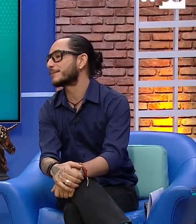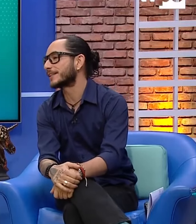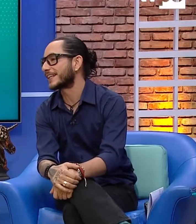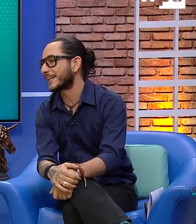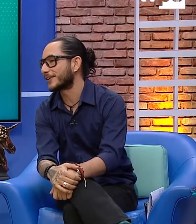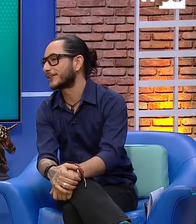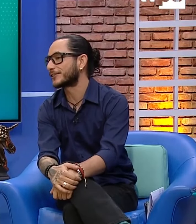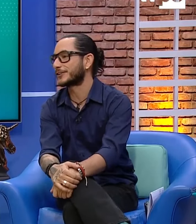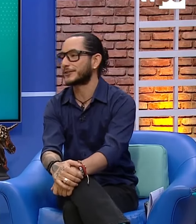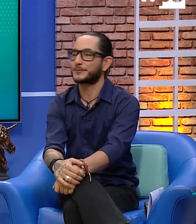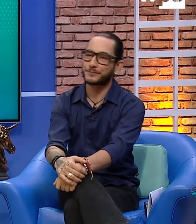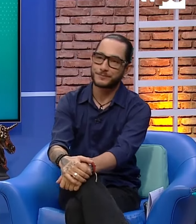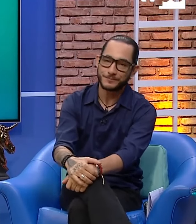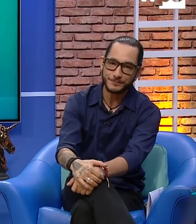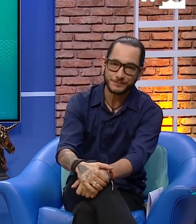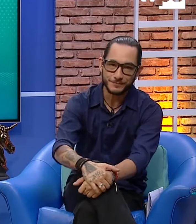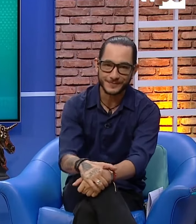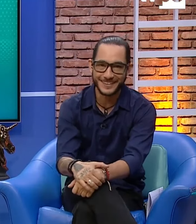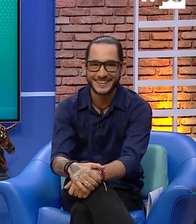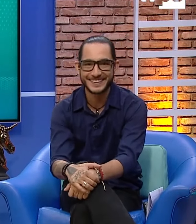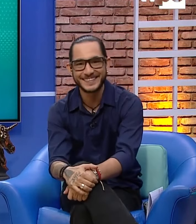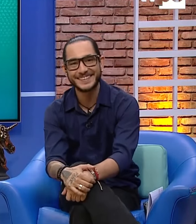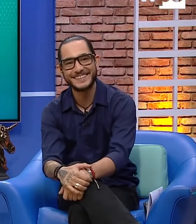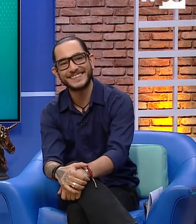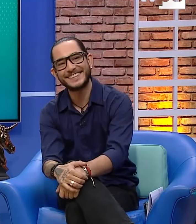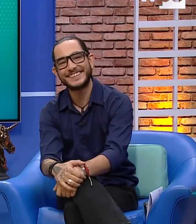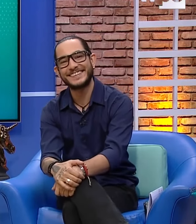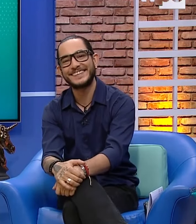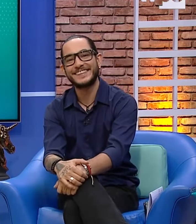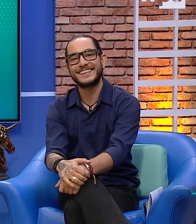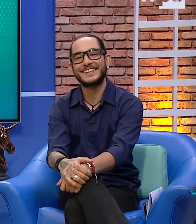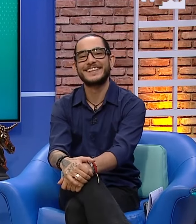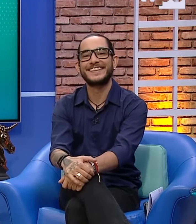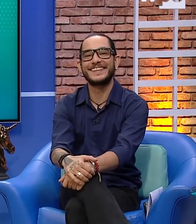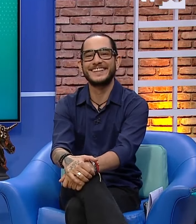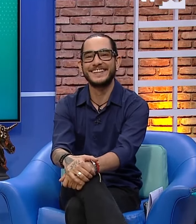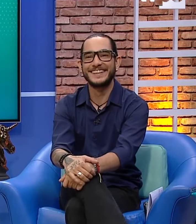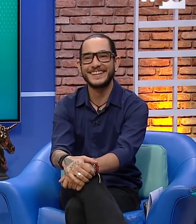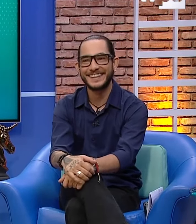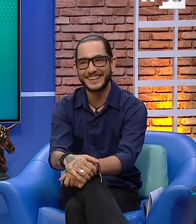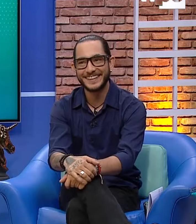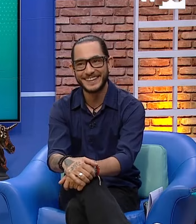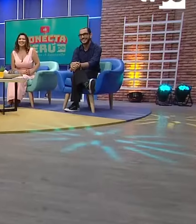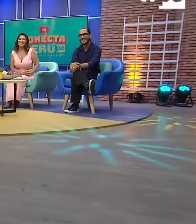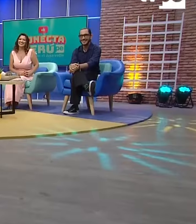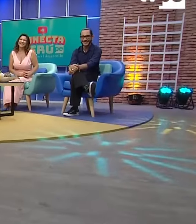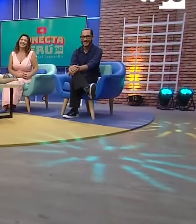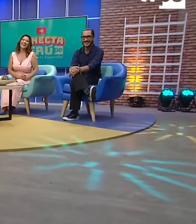Muchísimas gracias por estar aquí con Tenga buen día. Vamos a la pausa. Regresamos. ¿Cómo vas? Esto es Conecta, pero...